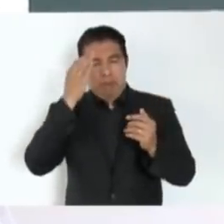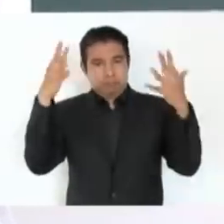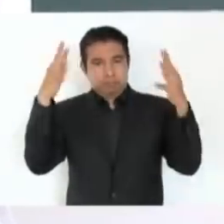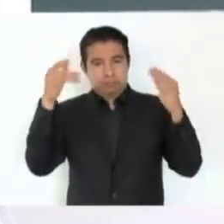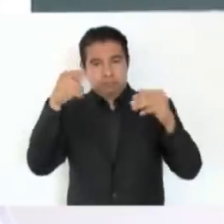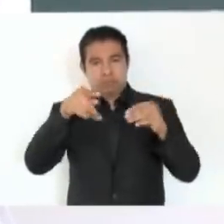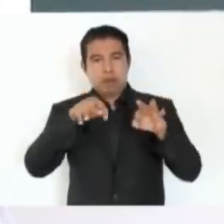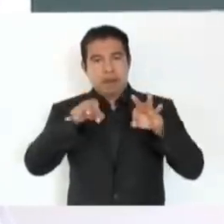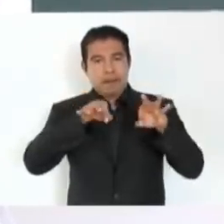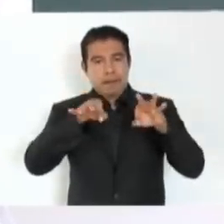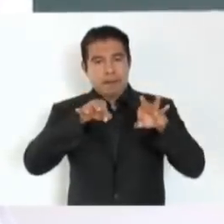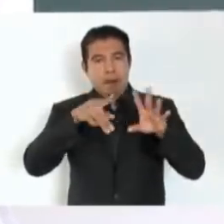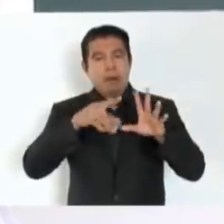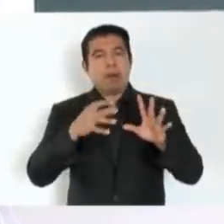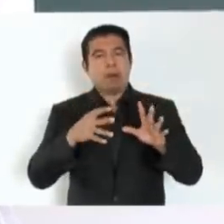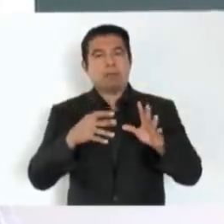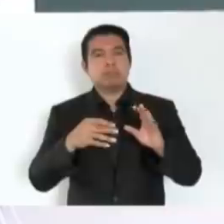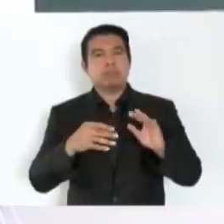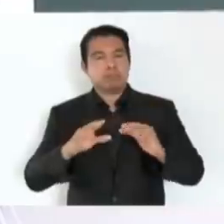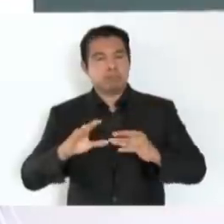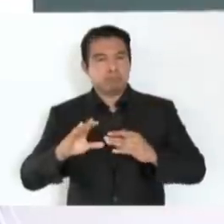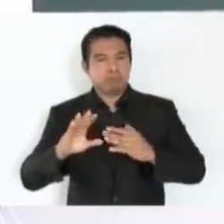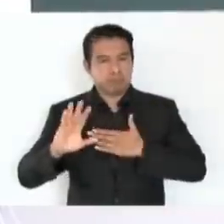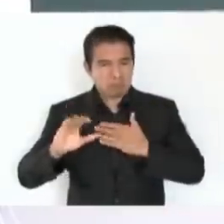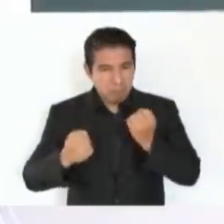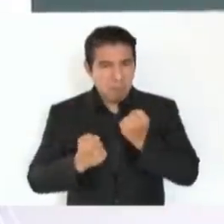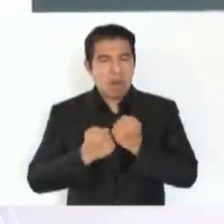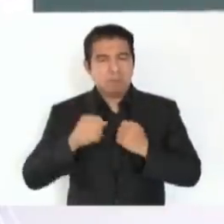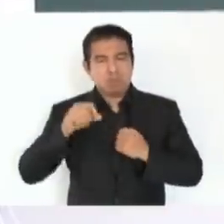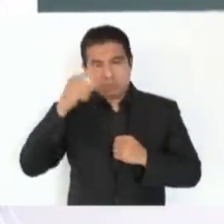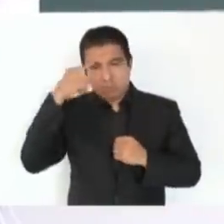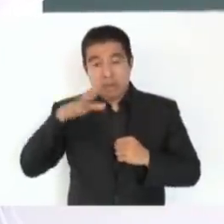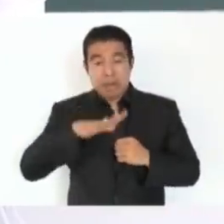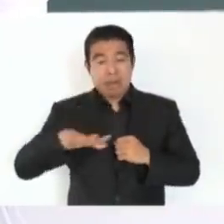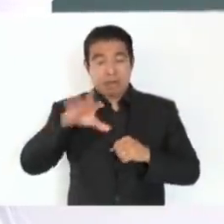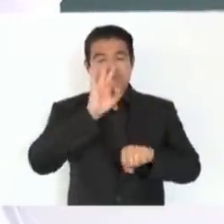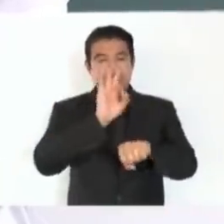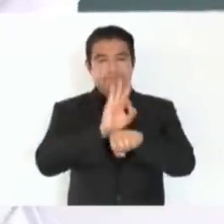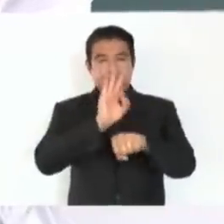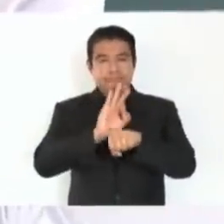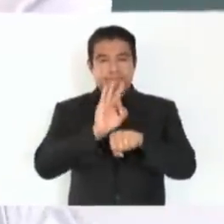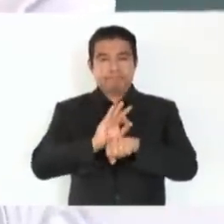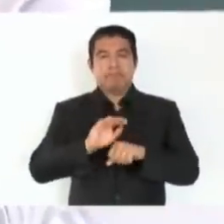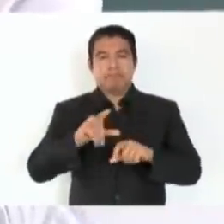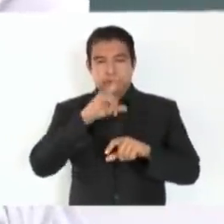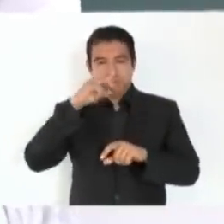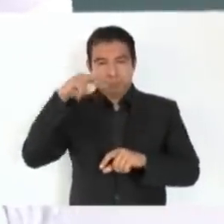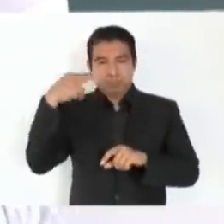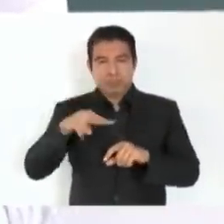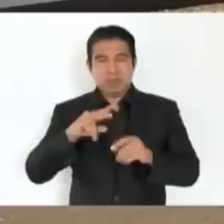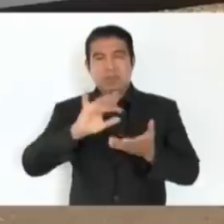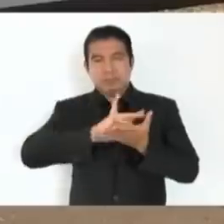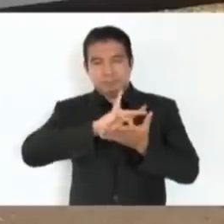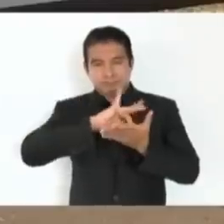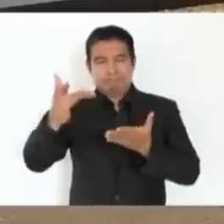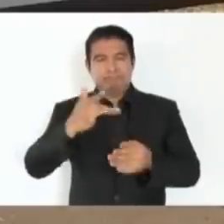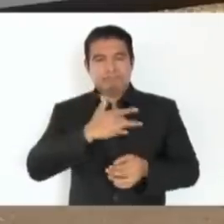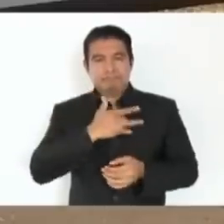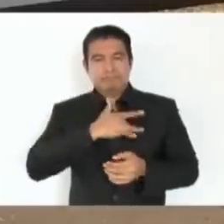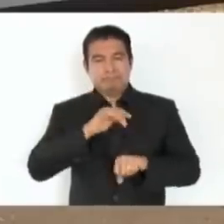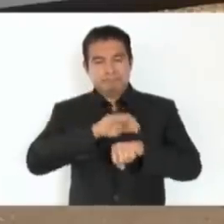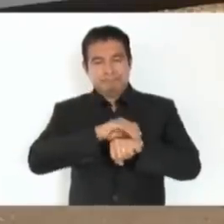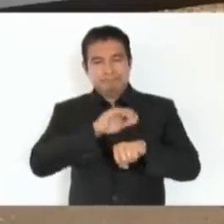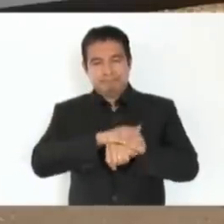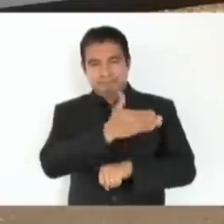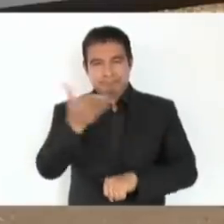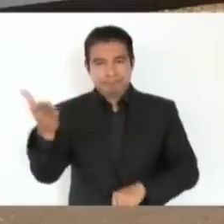su trabajo comprometido en beneficio del pueblo de México. Muchas gracias de todo corazón, amigas y